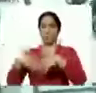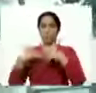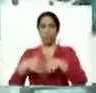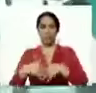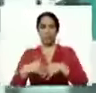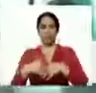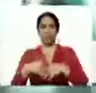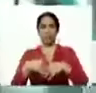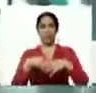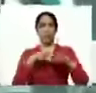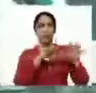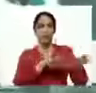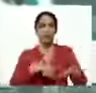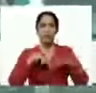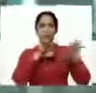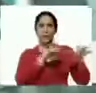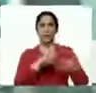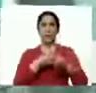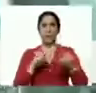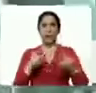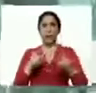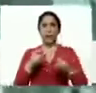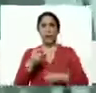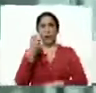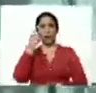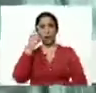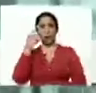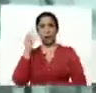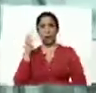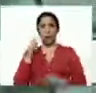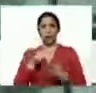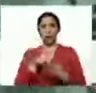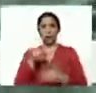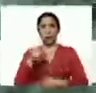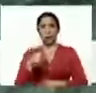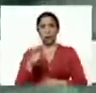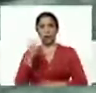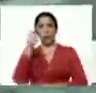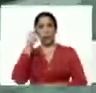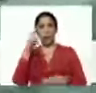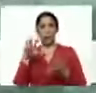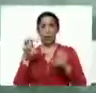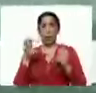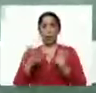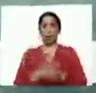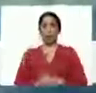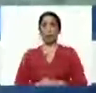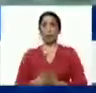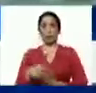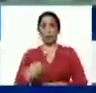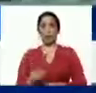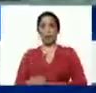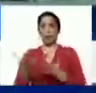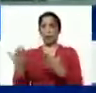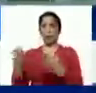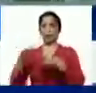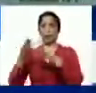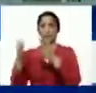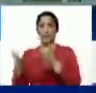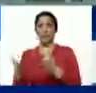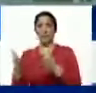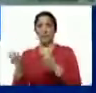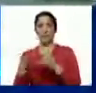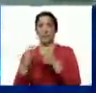para que este arroz al cual está llegando aquí arroz húmedo pueda llevarse a la mesa de los venezolanos